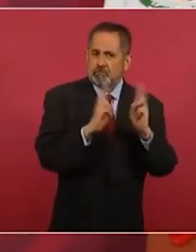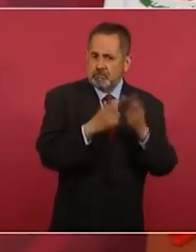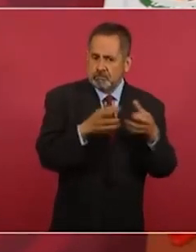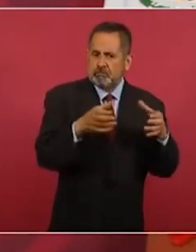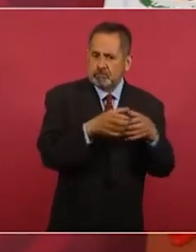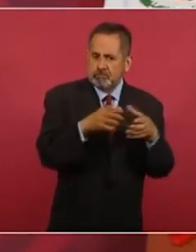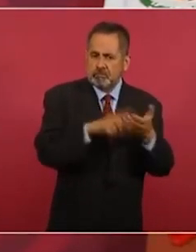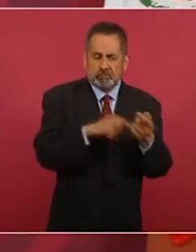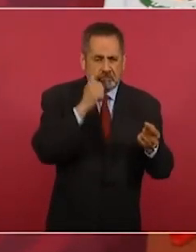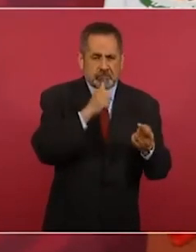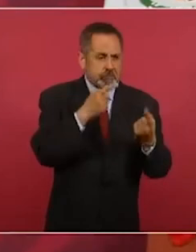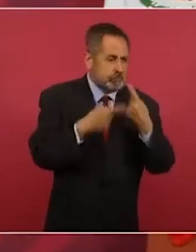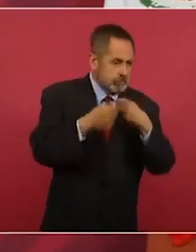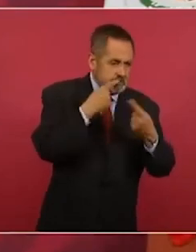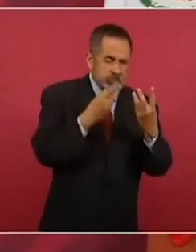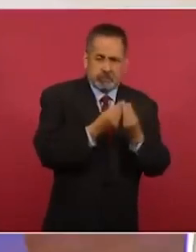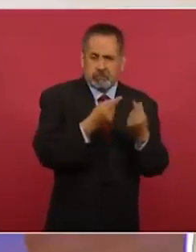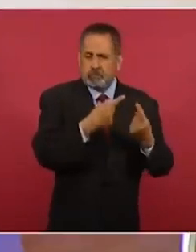para